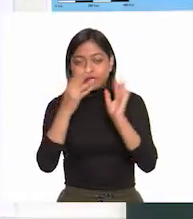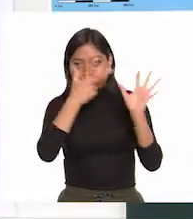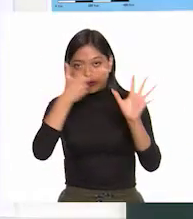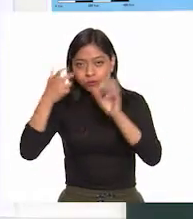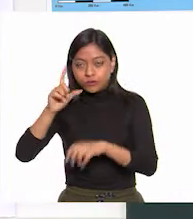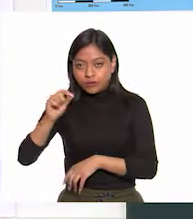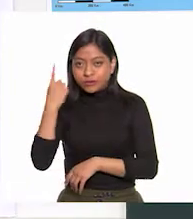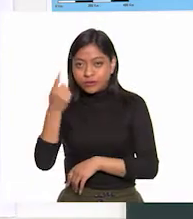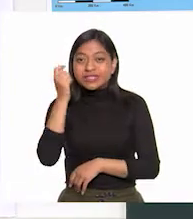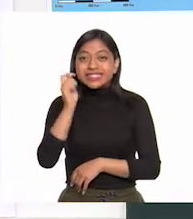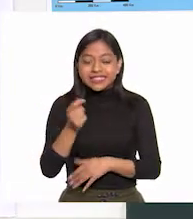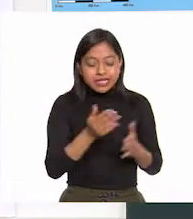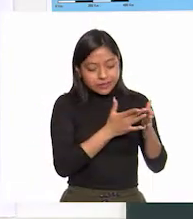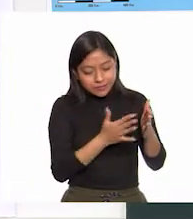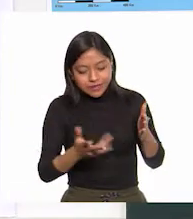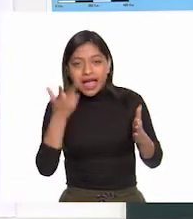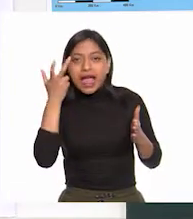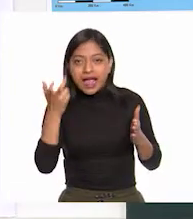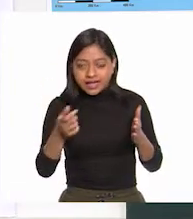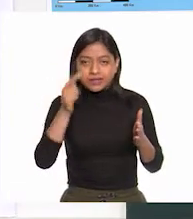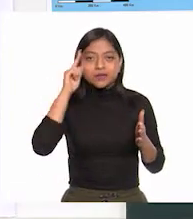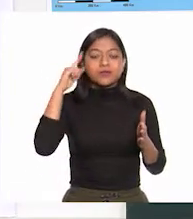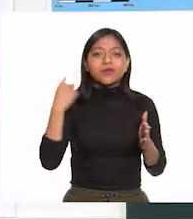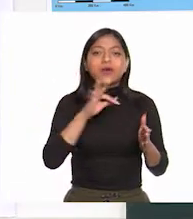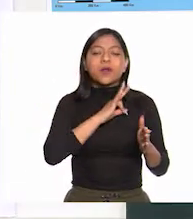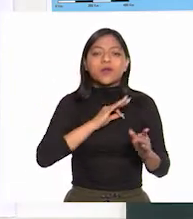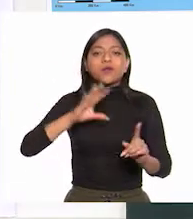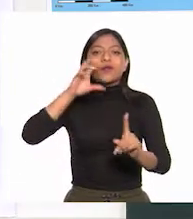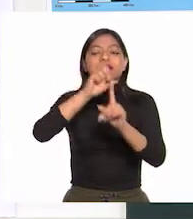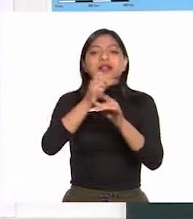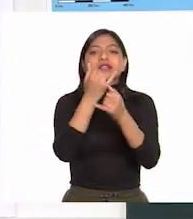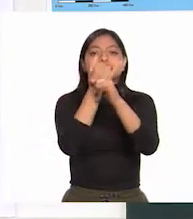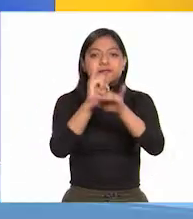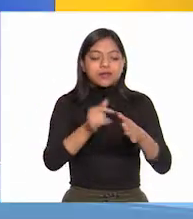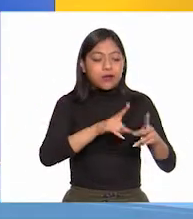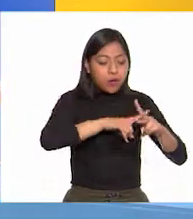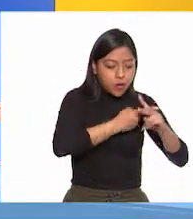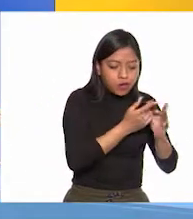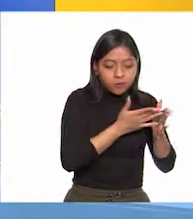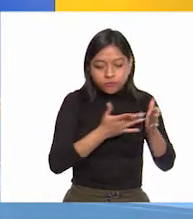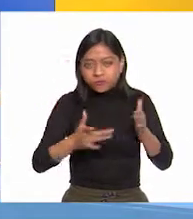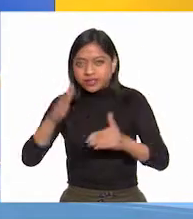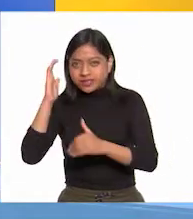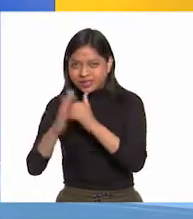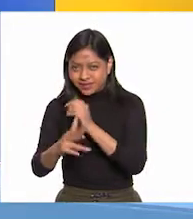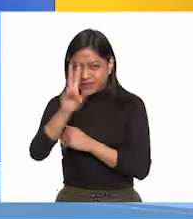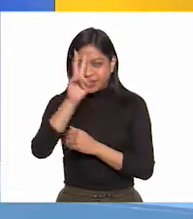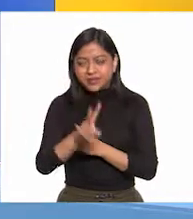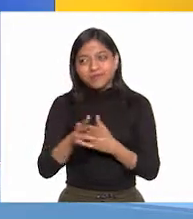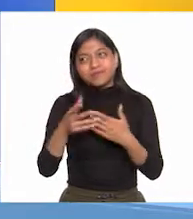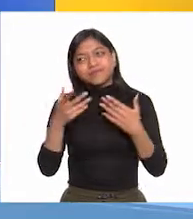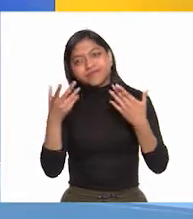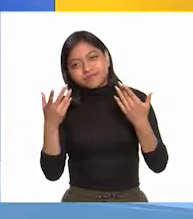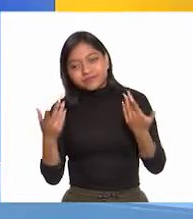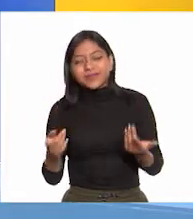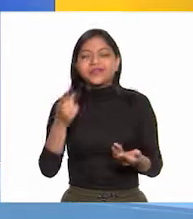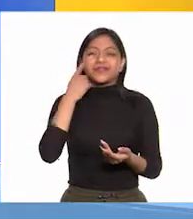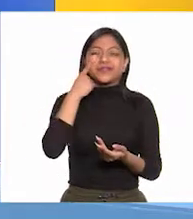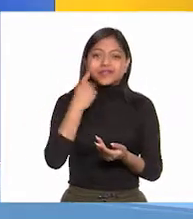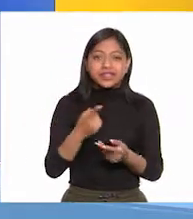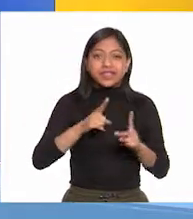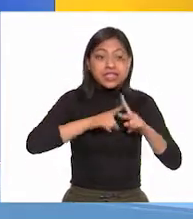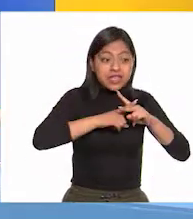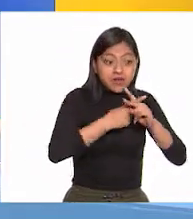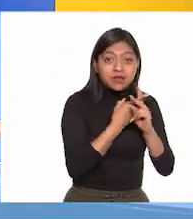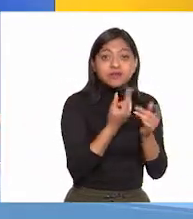es el periodo que abarcó el movimiento desde el principio hasta el final. Bueno, Jenny, normalmente el